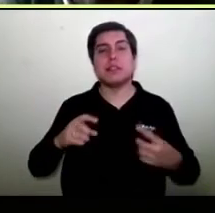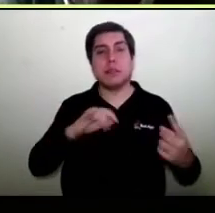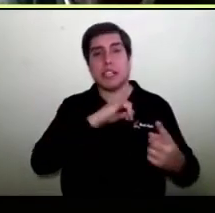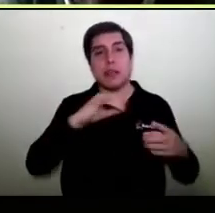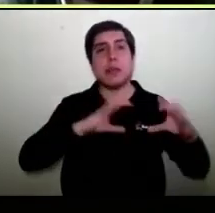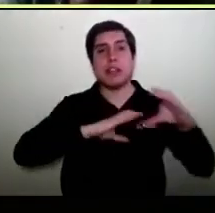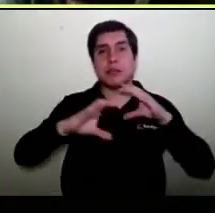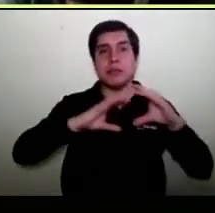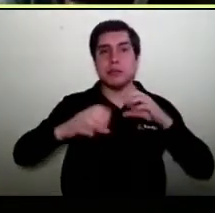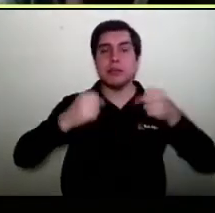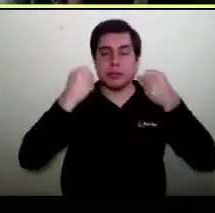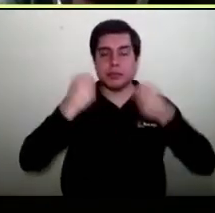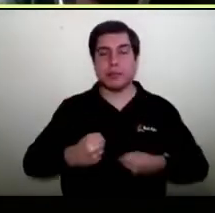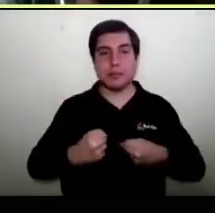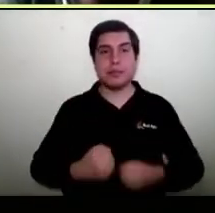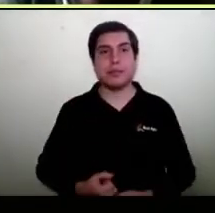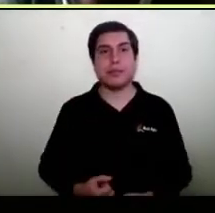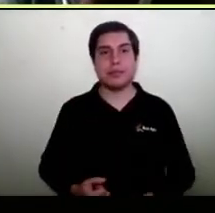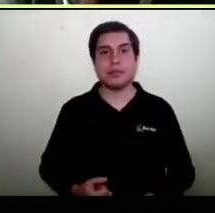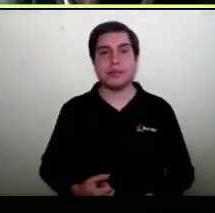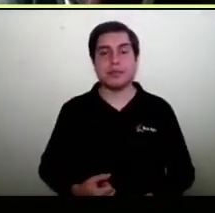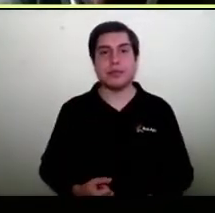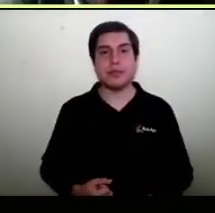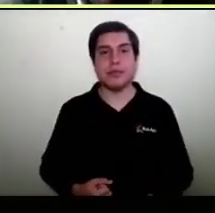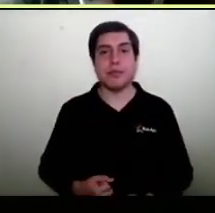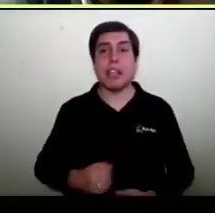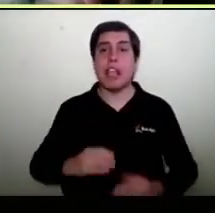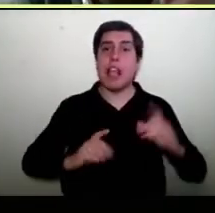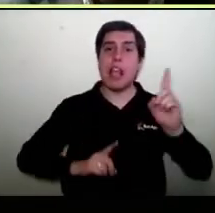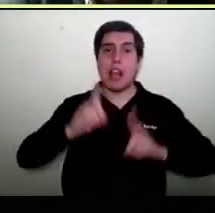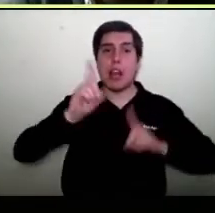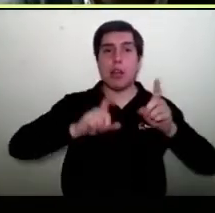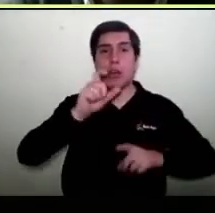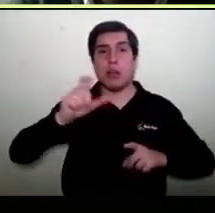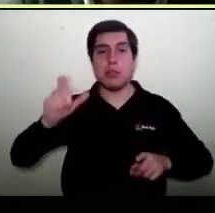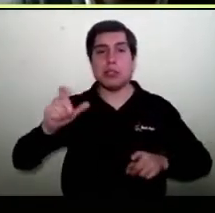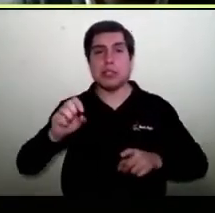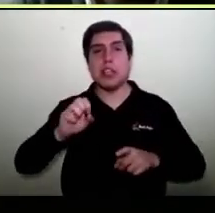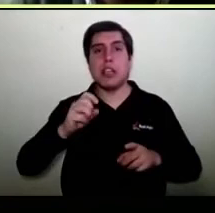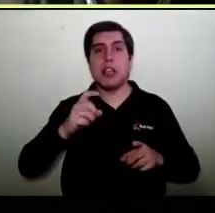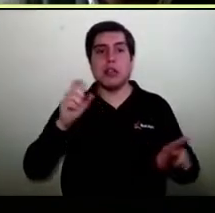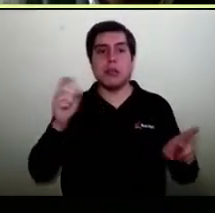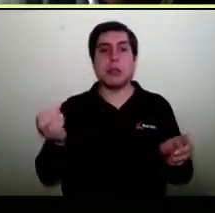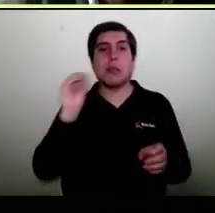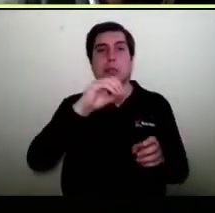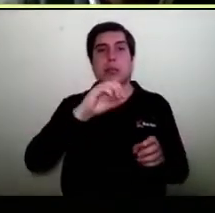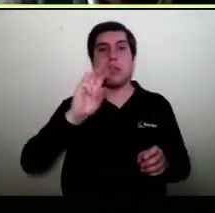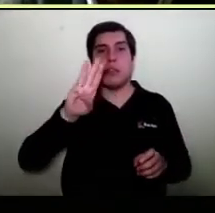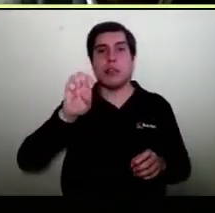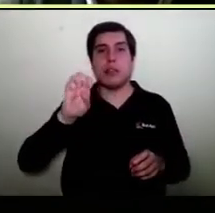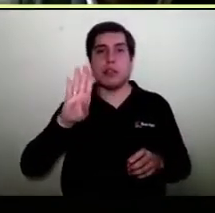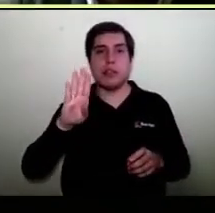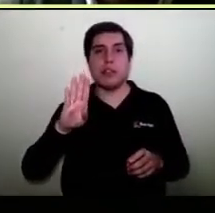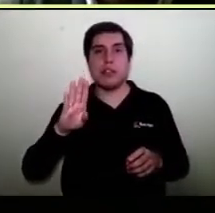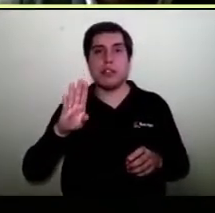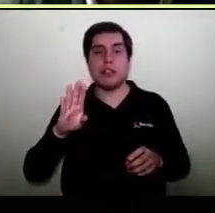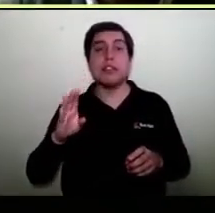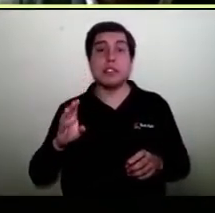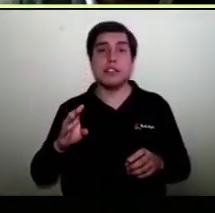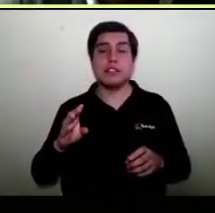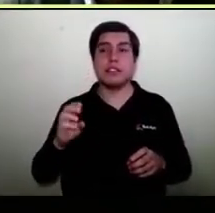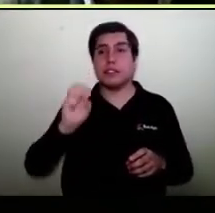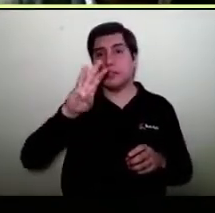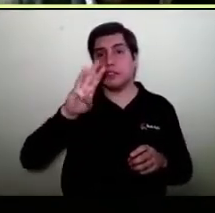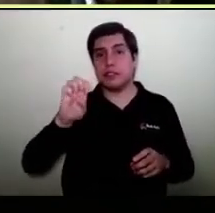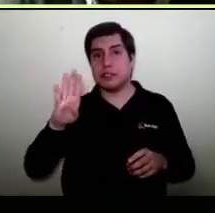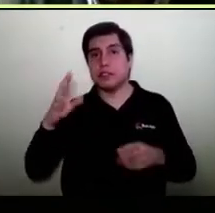el mundo te vea y te contacte directamente hay mucha gente que lo que ha hecho es poner su página web entonces lo que hizo fue mezclar su página que ya